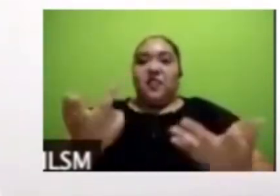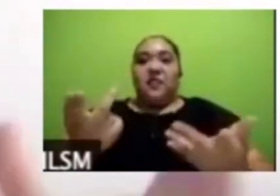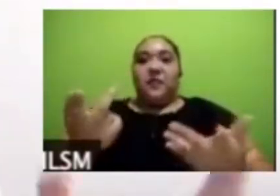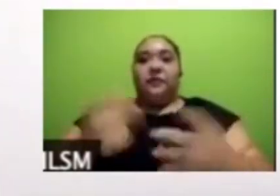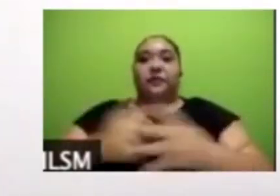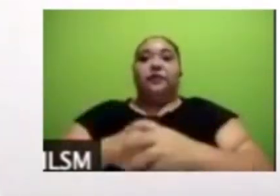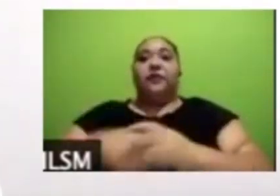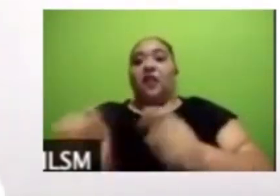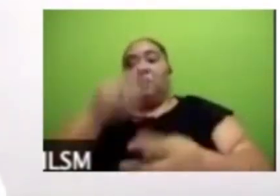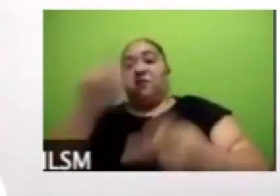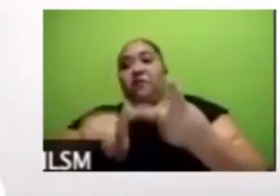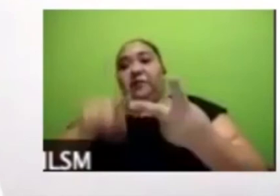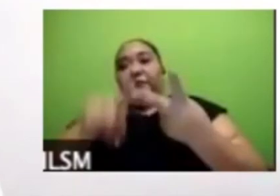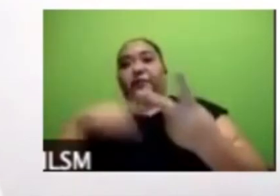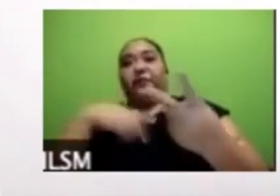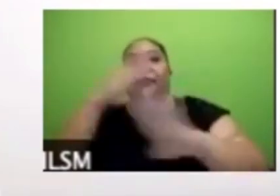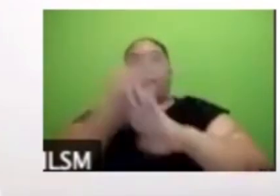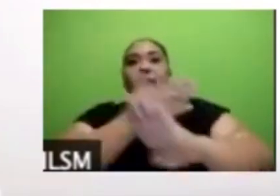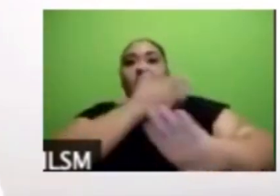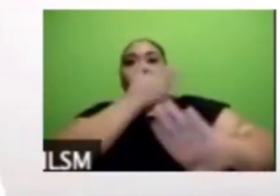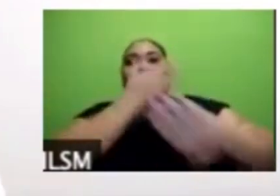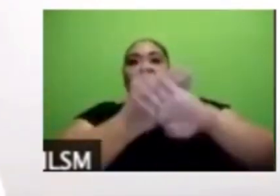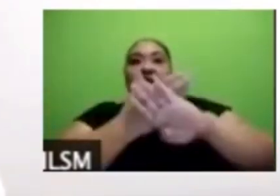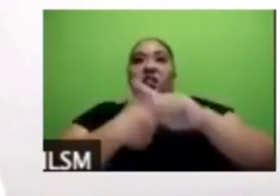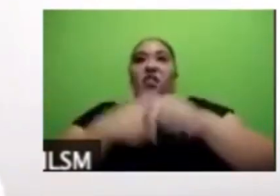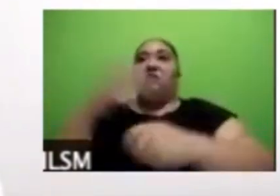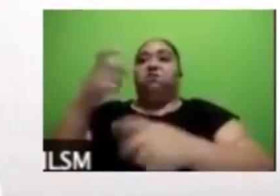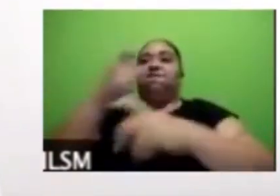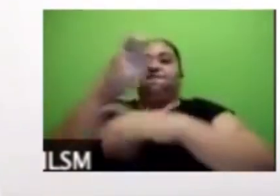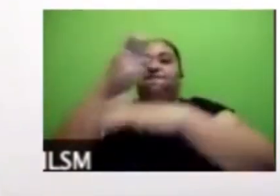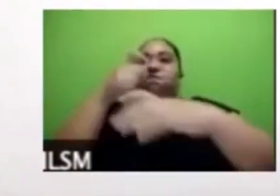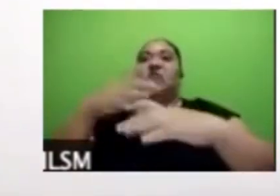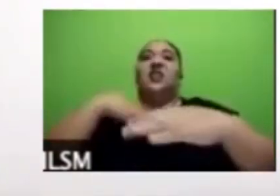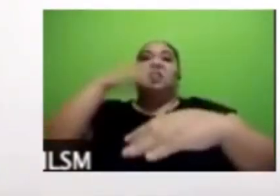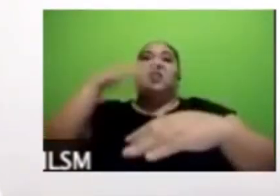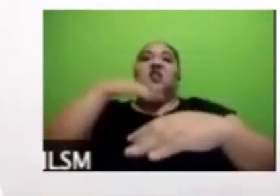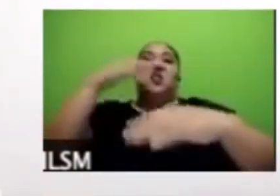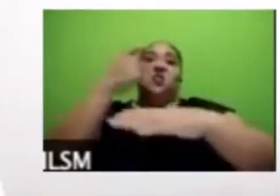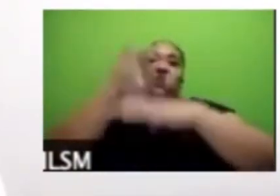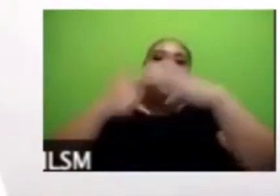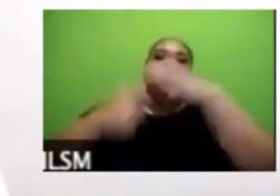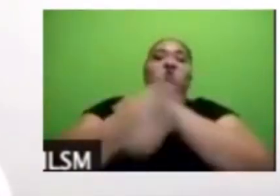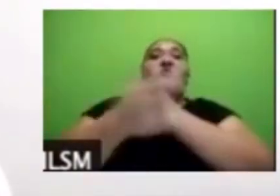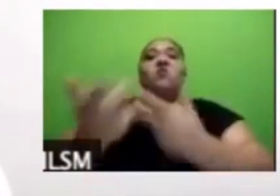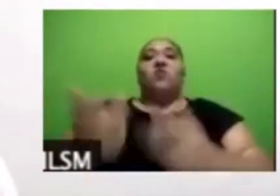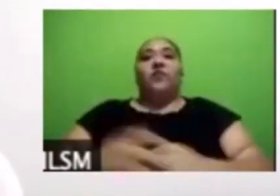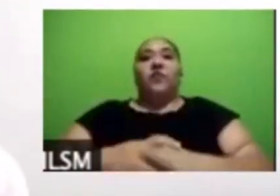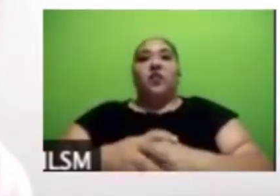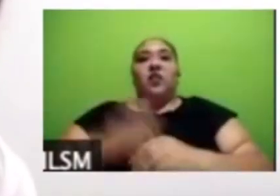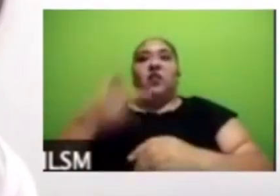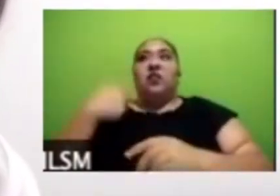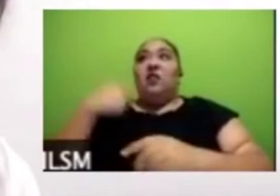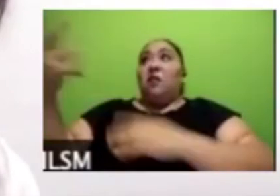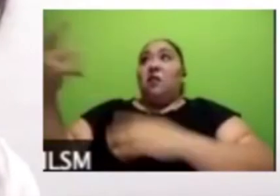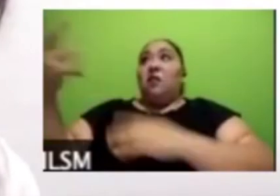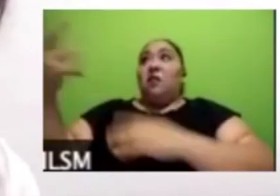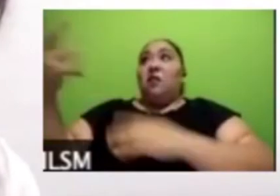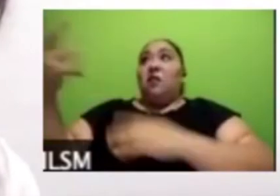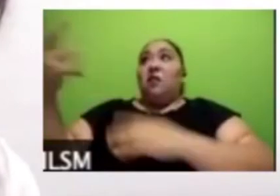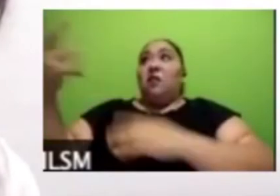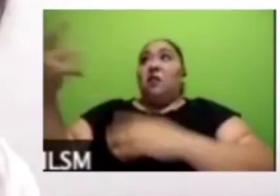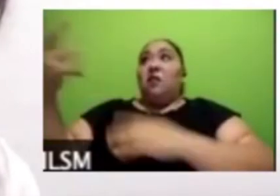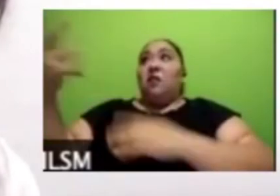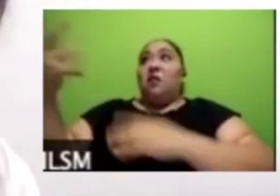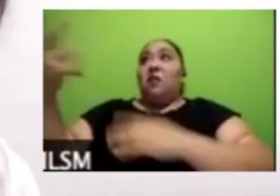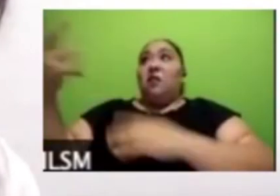que son todas estas cosas que se correlacionan. Y nos llamó mucho la atención porque de ciertas frases que les dimos a nivel nacional,